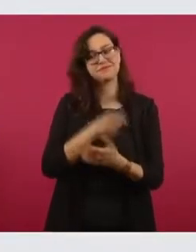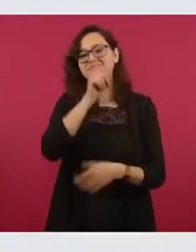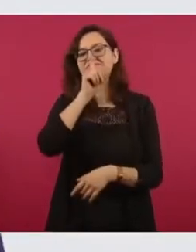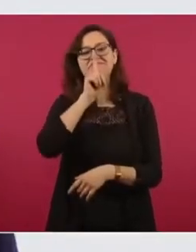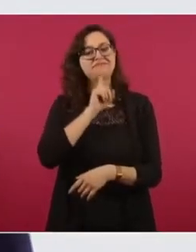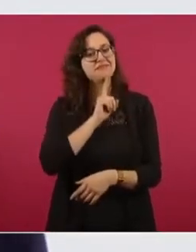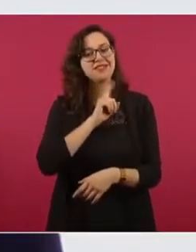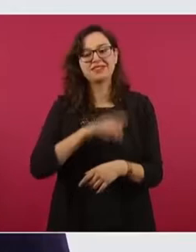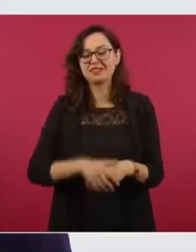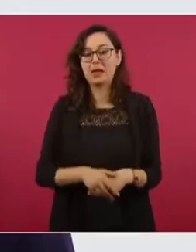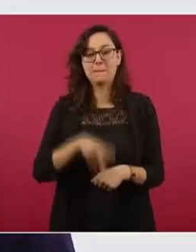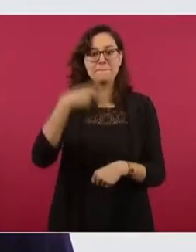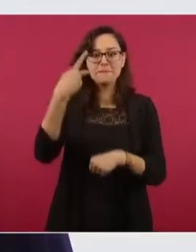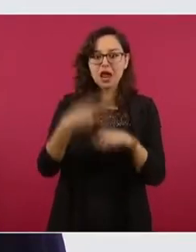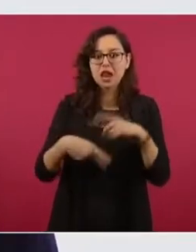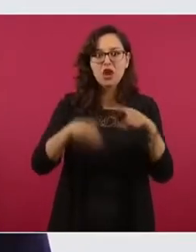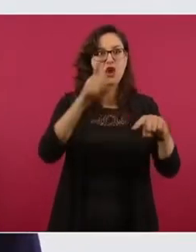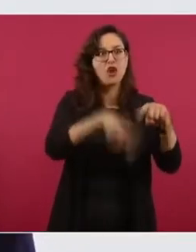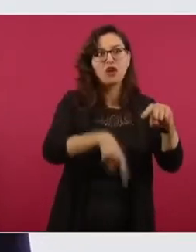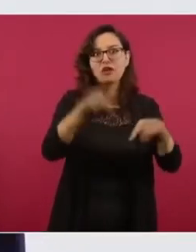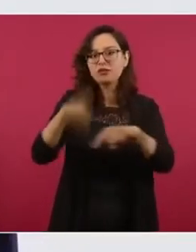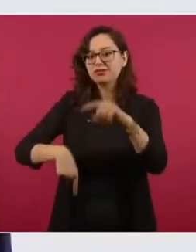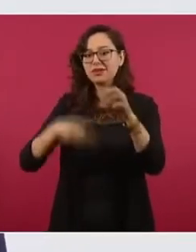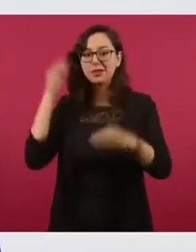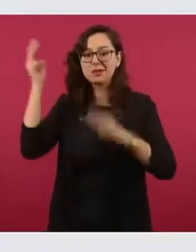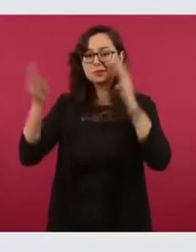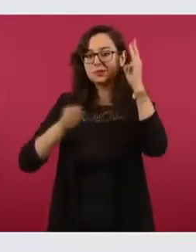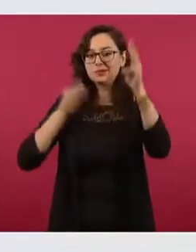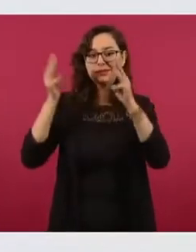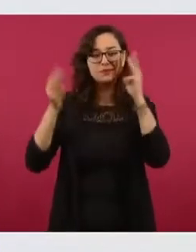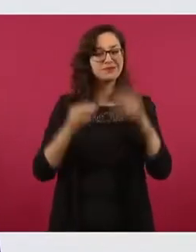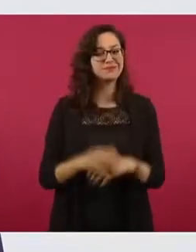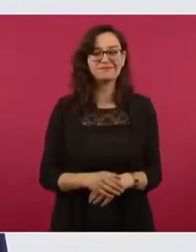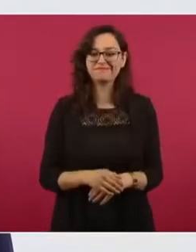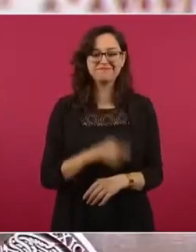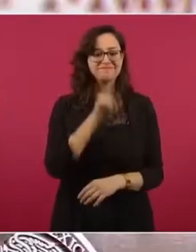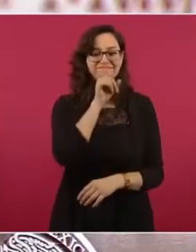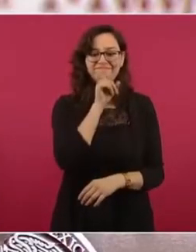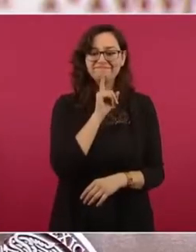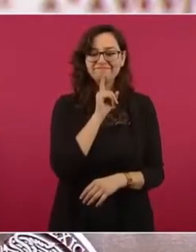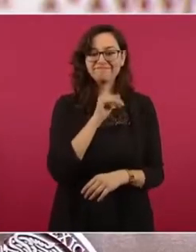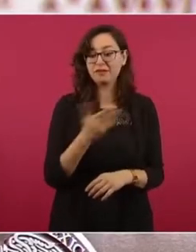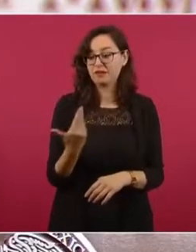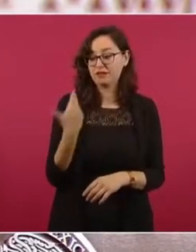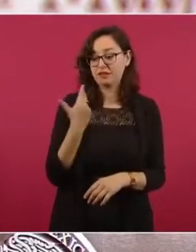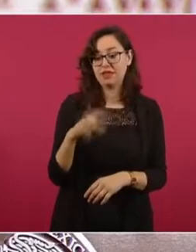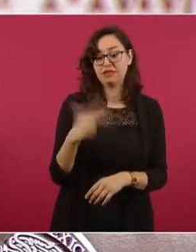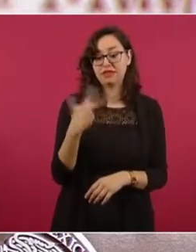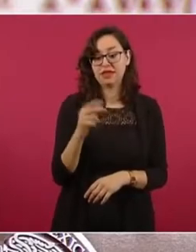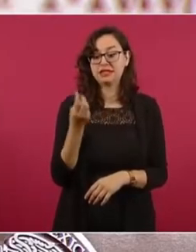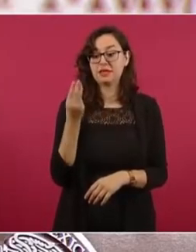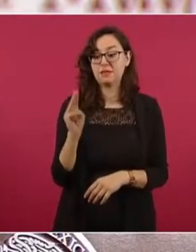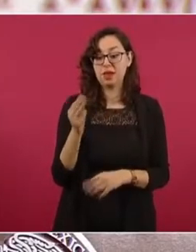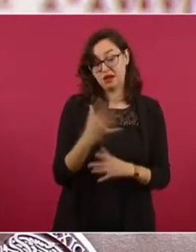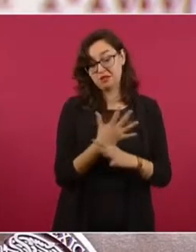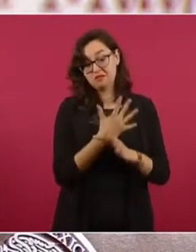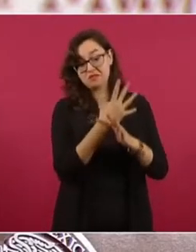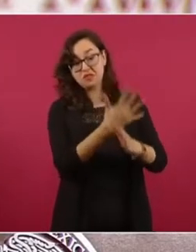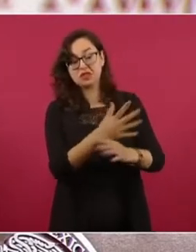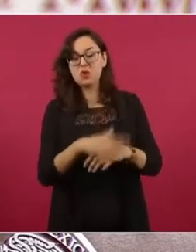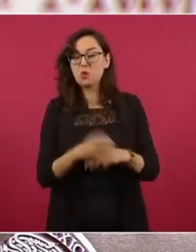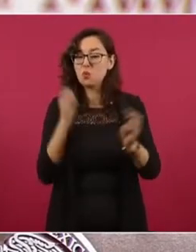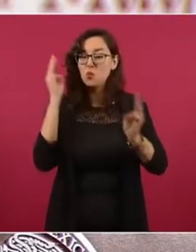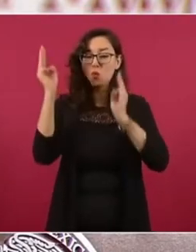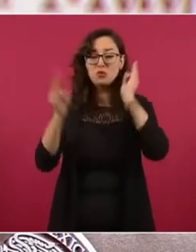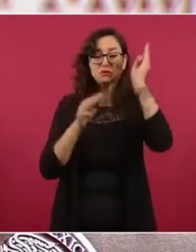El periódico 24 Horas publicó el 13 de mayo un artículo con el título Asfixian Museos,